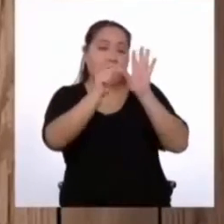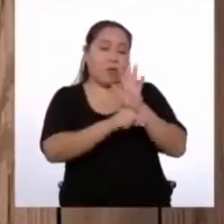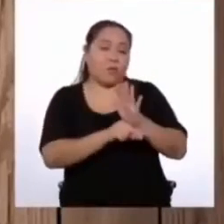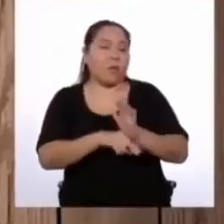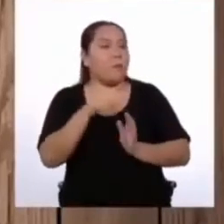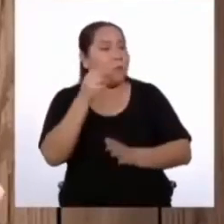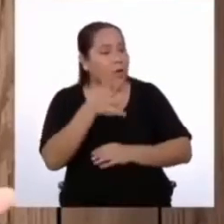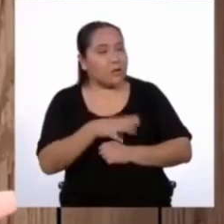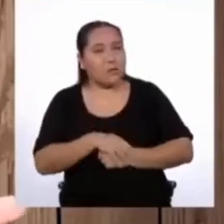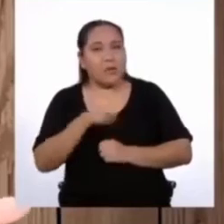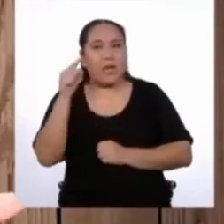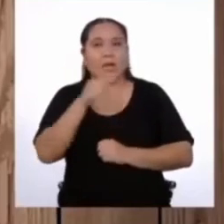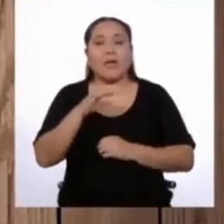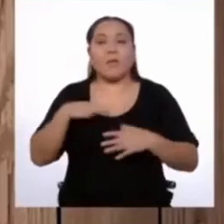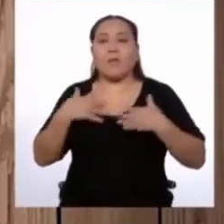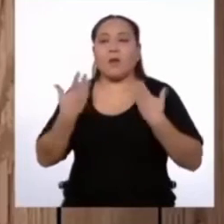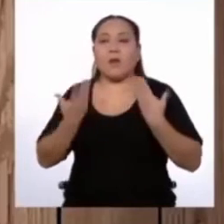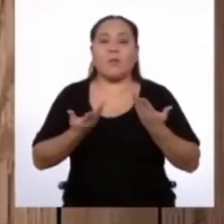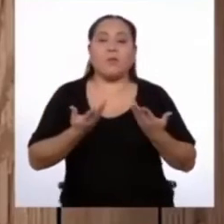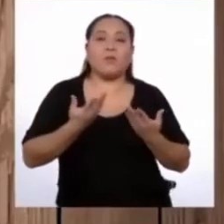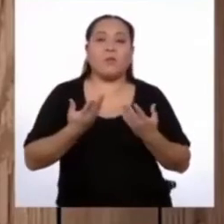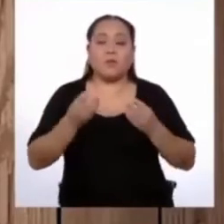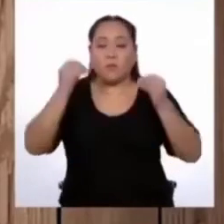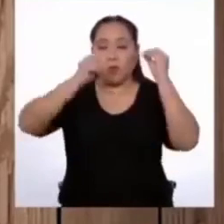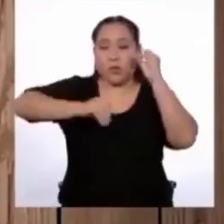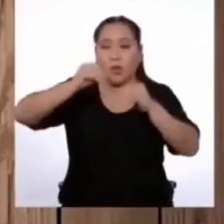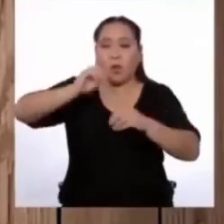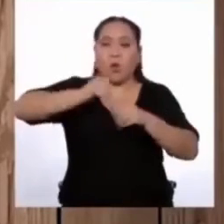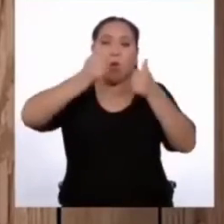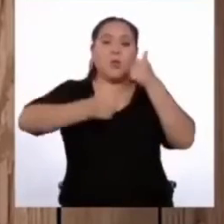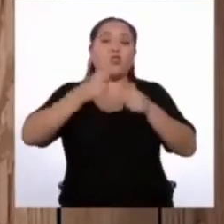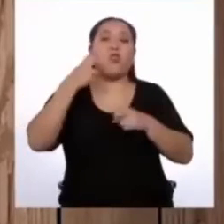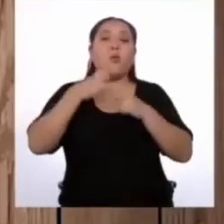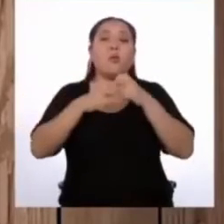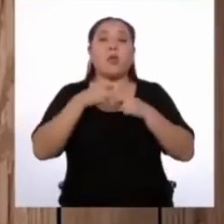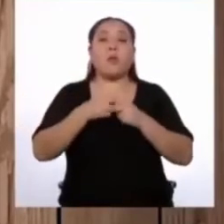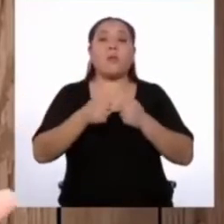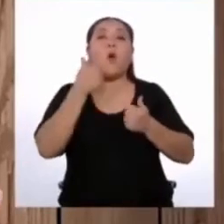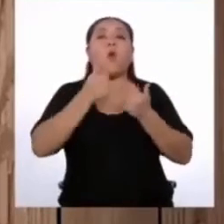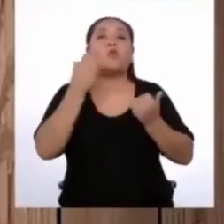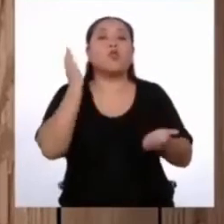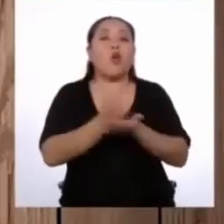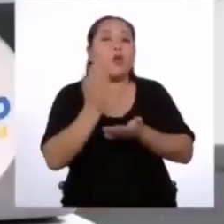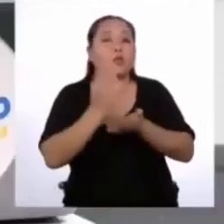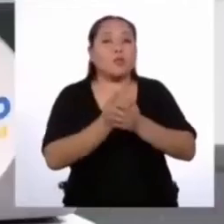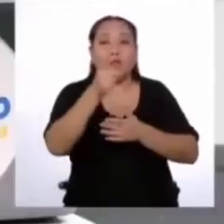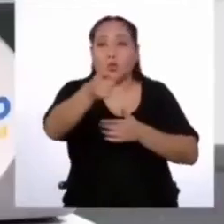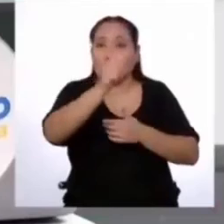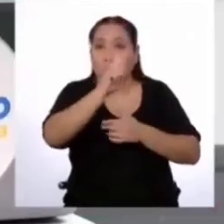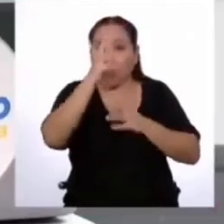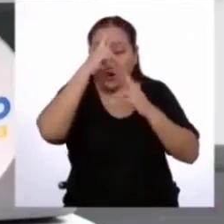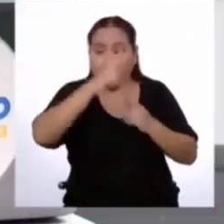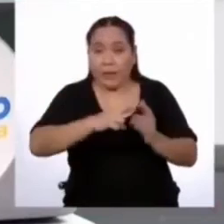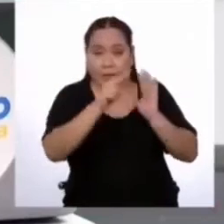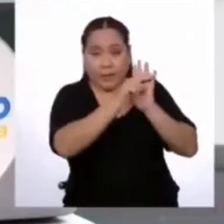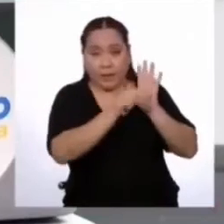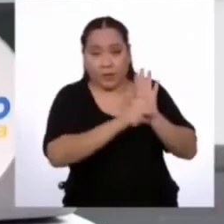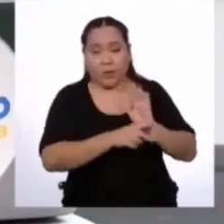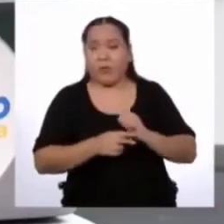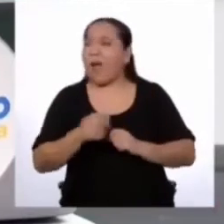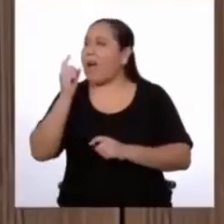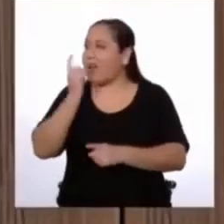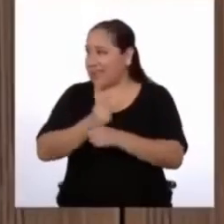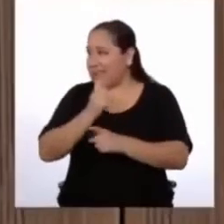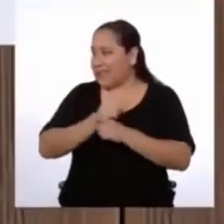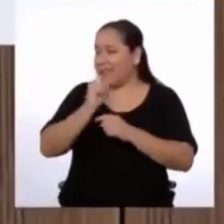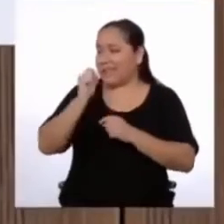menos. Aquí ponemos cuáles serían las consecuencias que podrían haber si alguien no cumple las normas. Claro, claro. A eso me